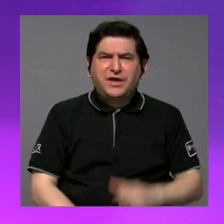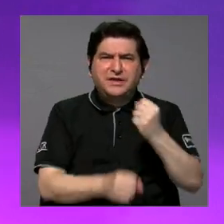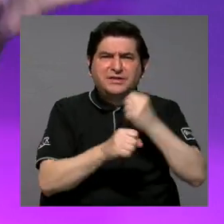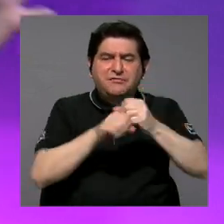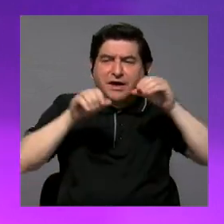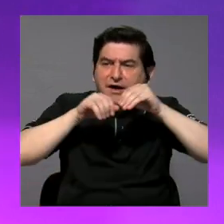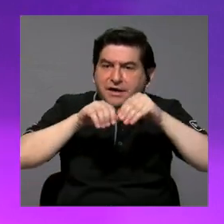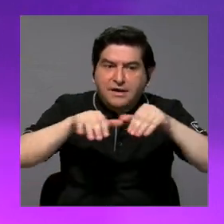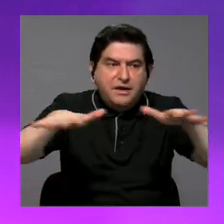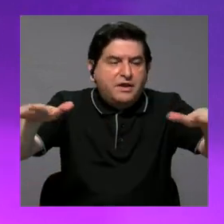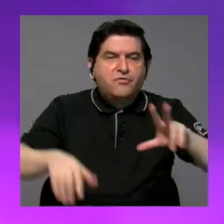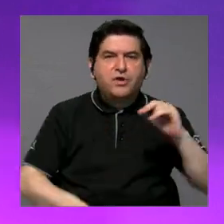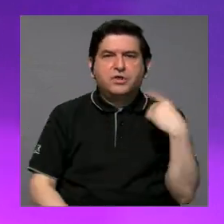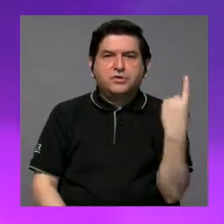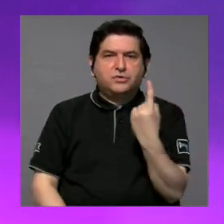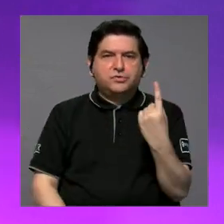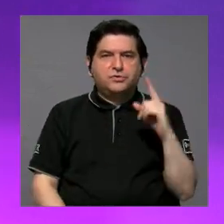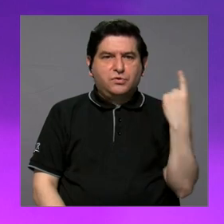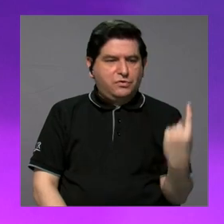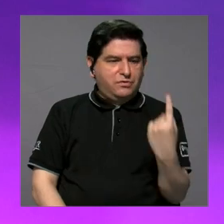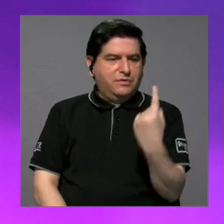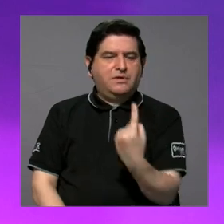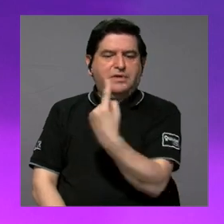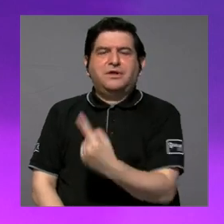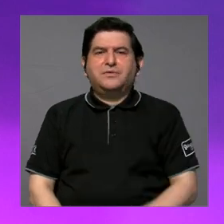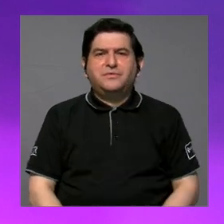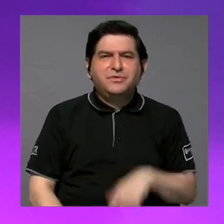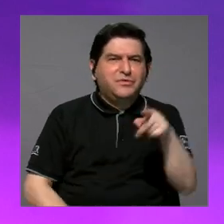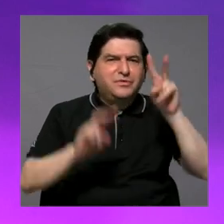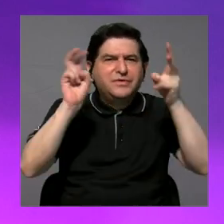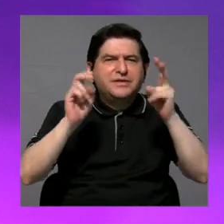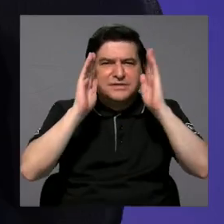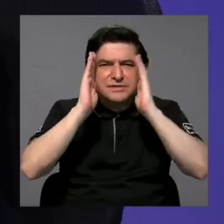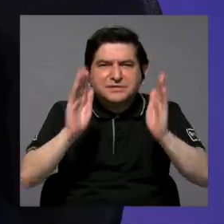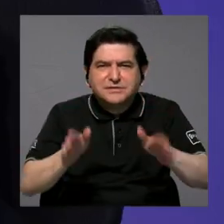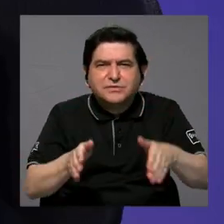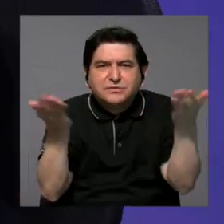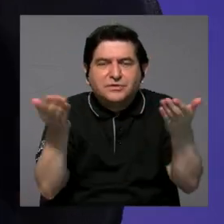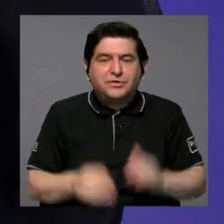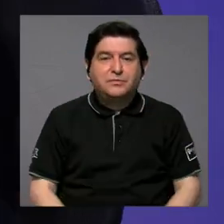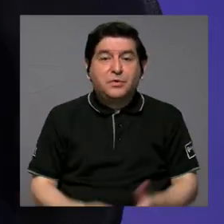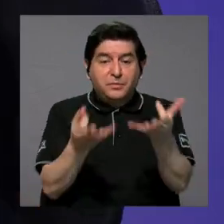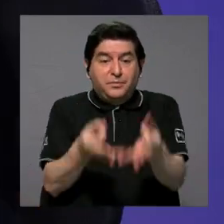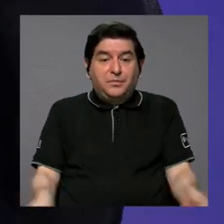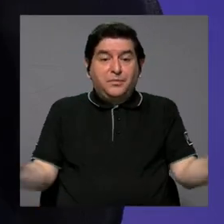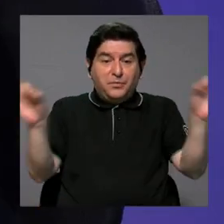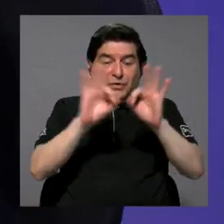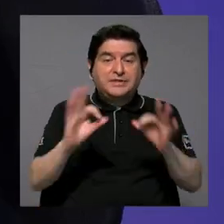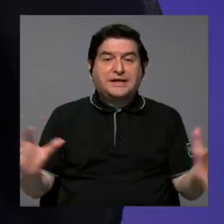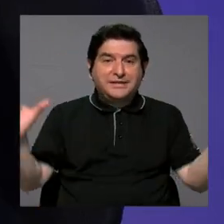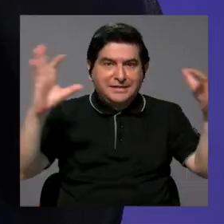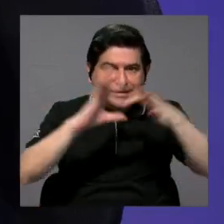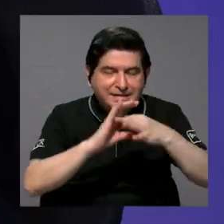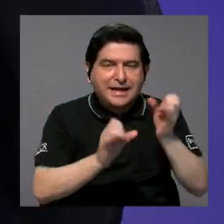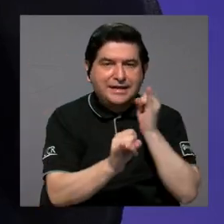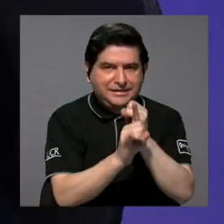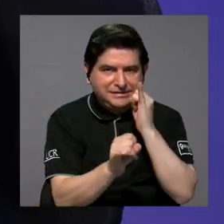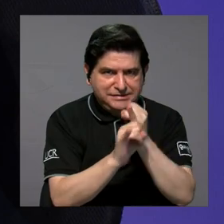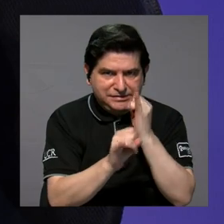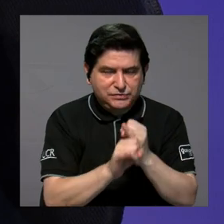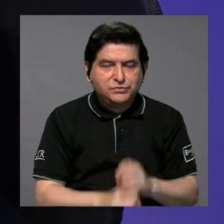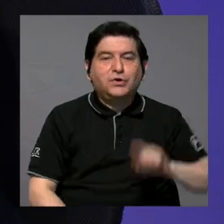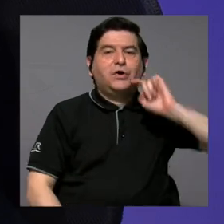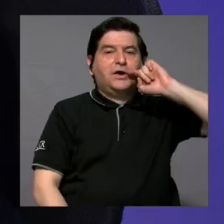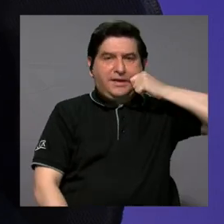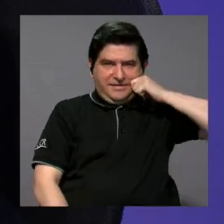red, no solamente cada uno por aparte. Entonces, ¿cómo hablamos de ese tema? lo importante es la articulación. La articulación institucional, ahí está la